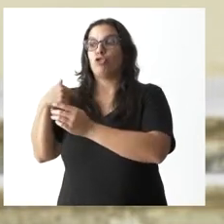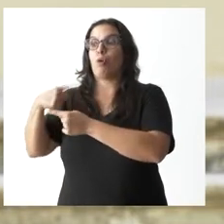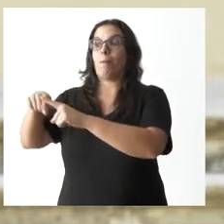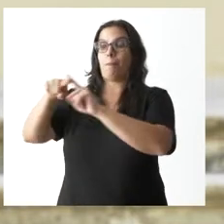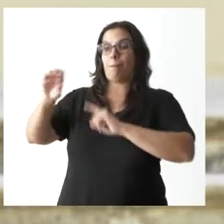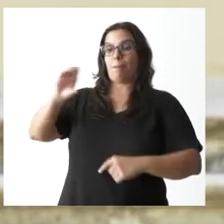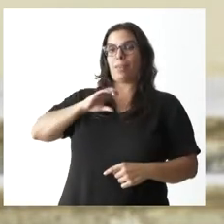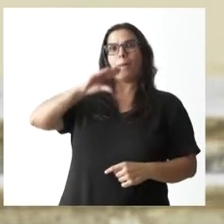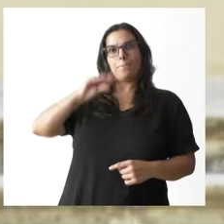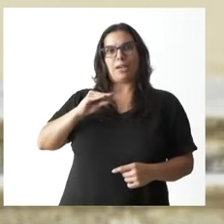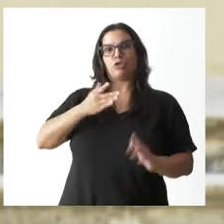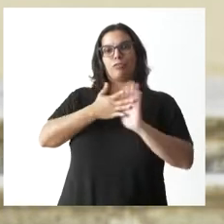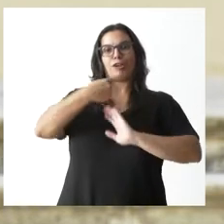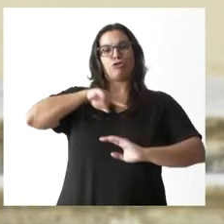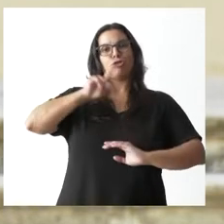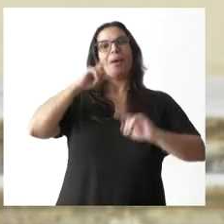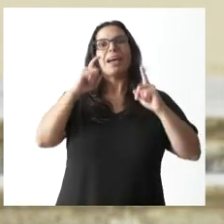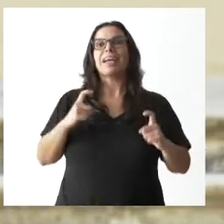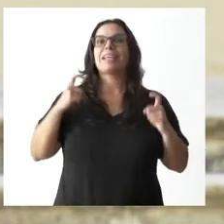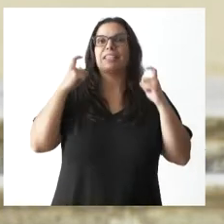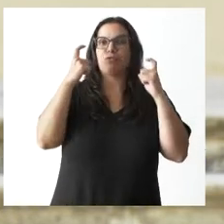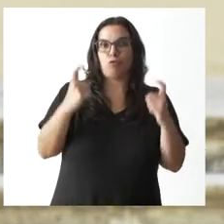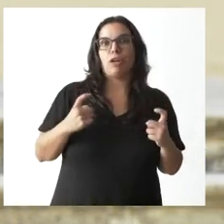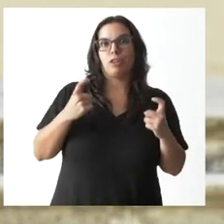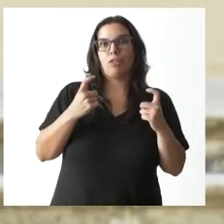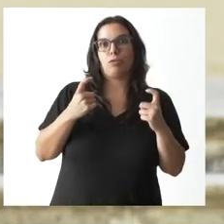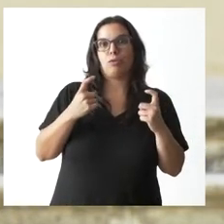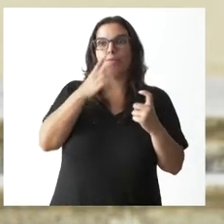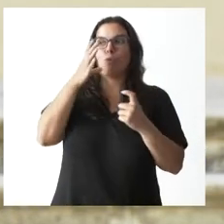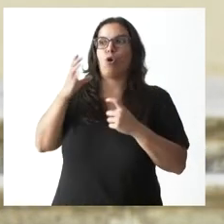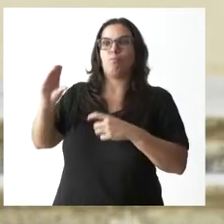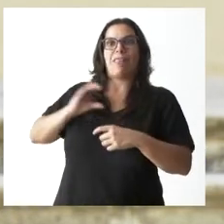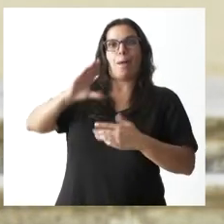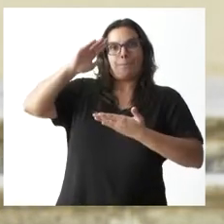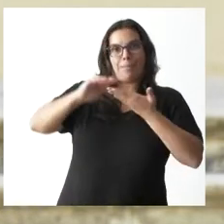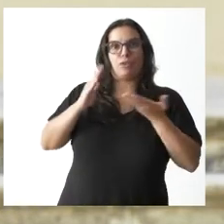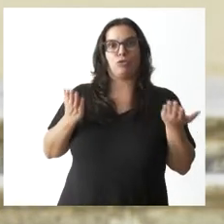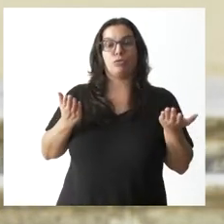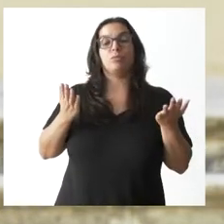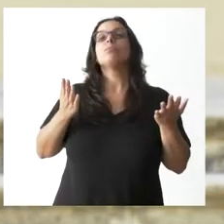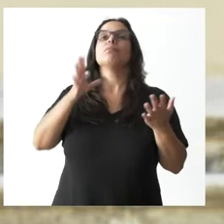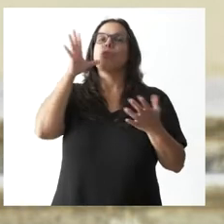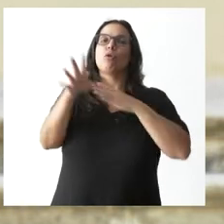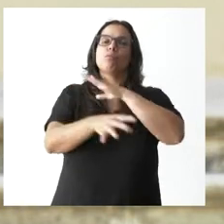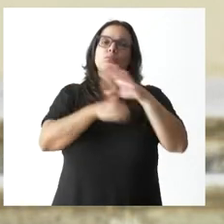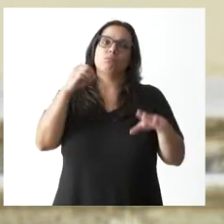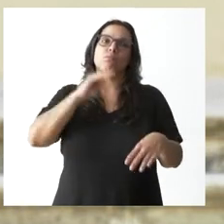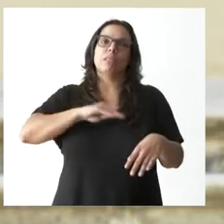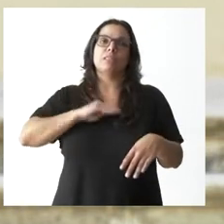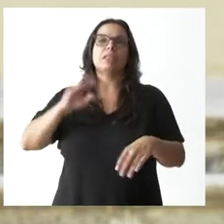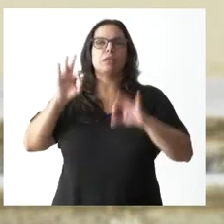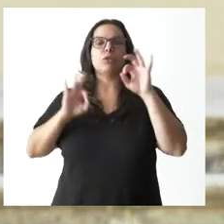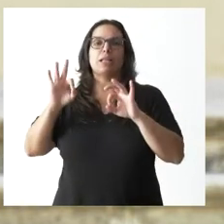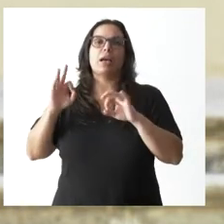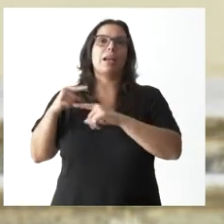también un esfuerzo por cuanto a algunos de estos ingresos, una parte importante, va destinada a las